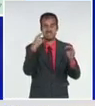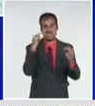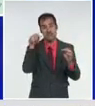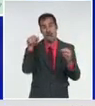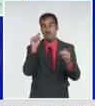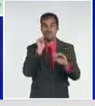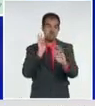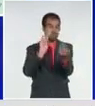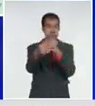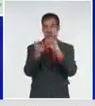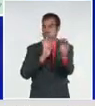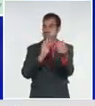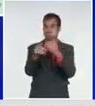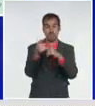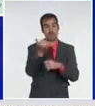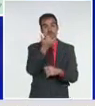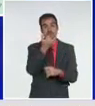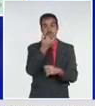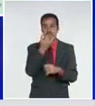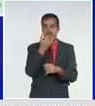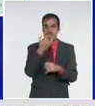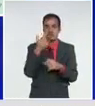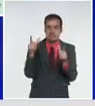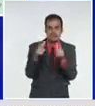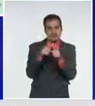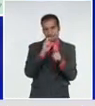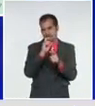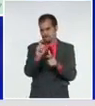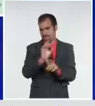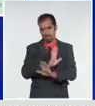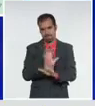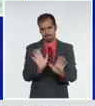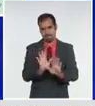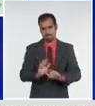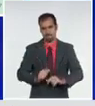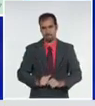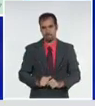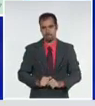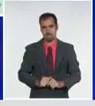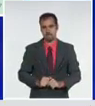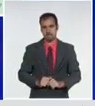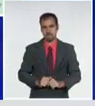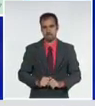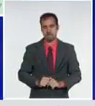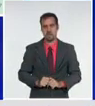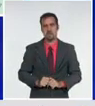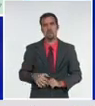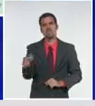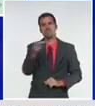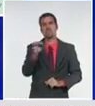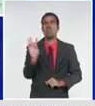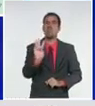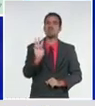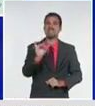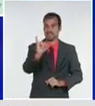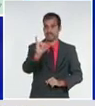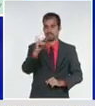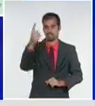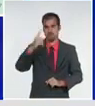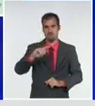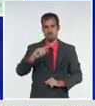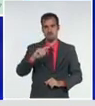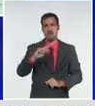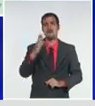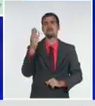afecta la estabilidad. Los 13 casos ayer, del municipio Huines 6, de Batabanó 4, de